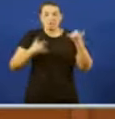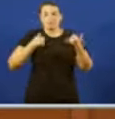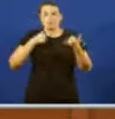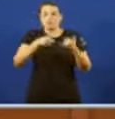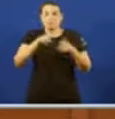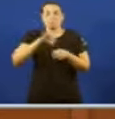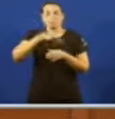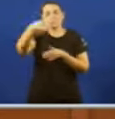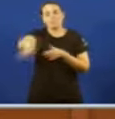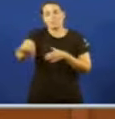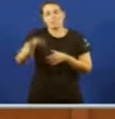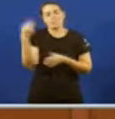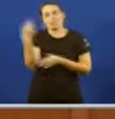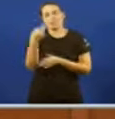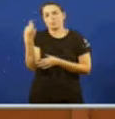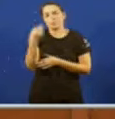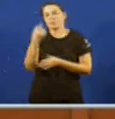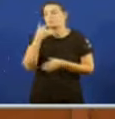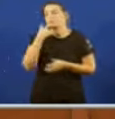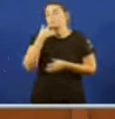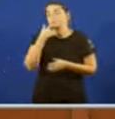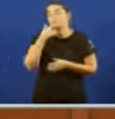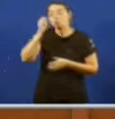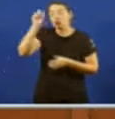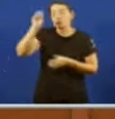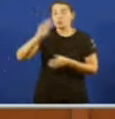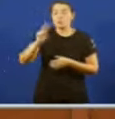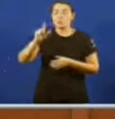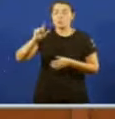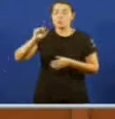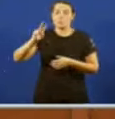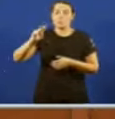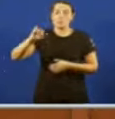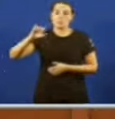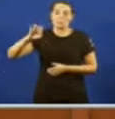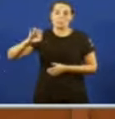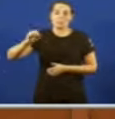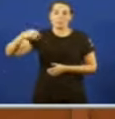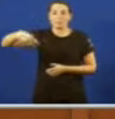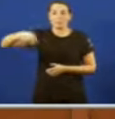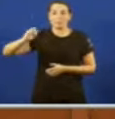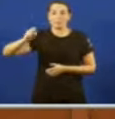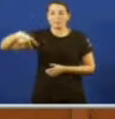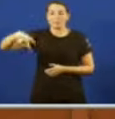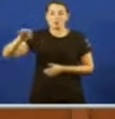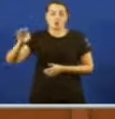inmediatamente a Luís Menor Como director xeral de emergencias e interior